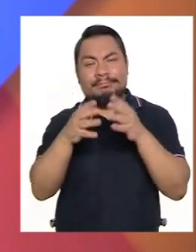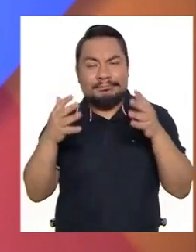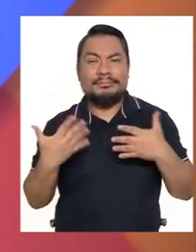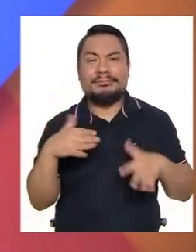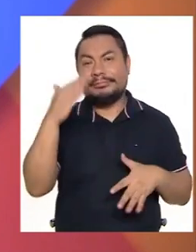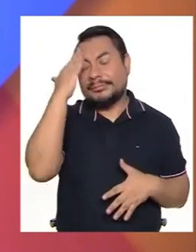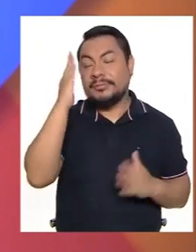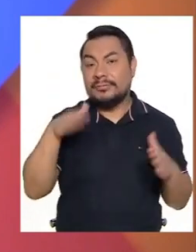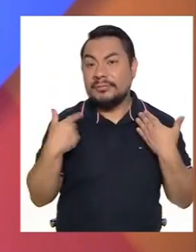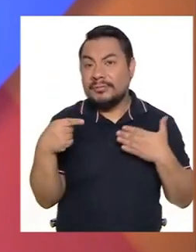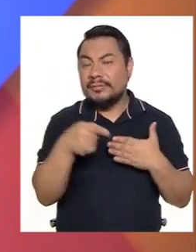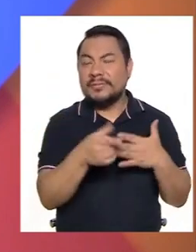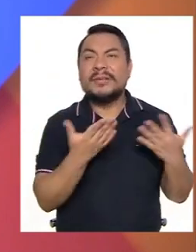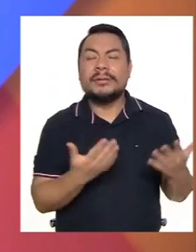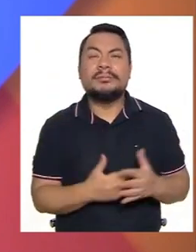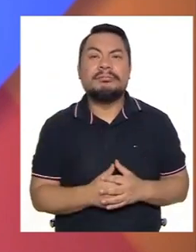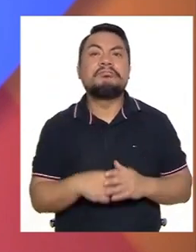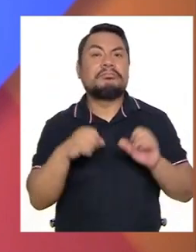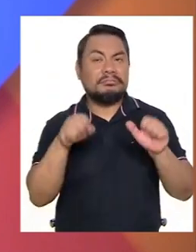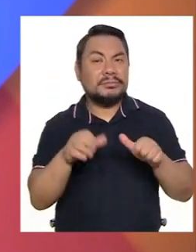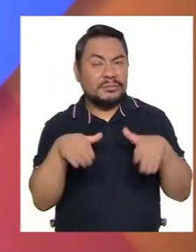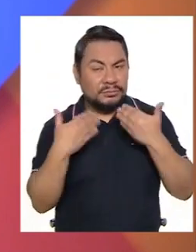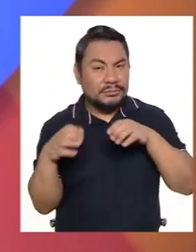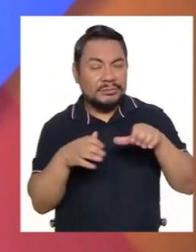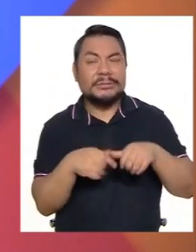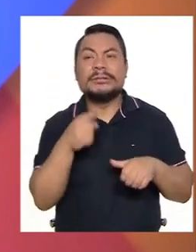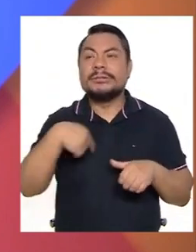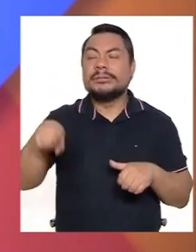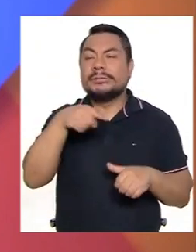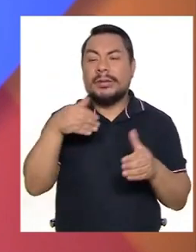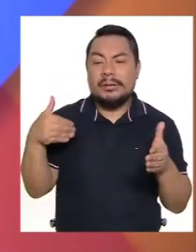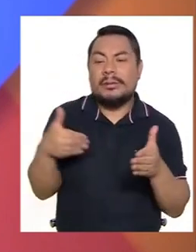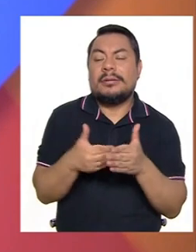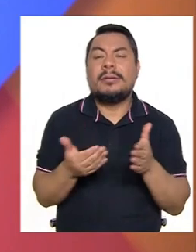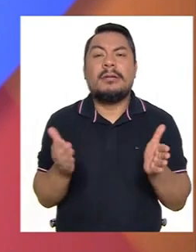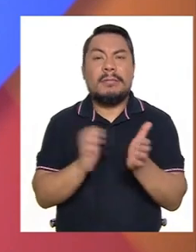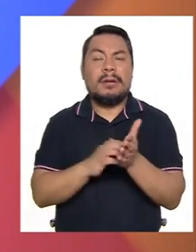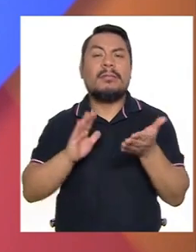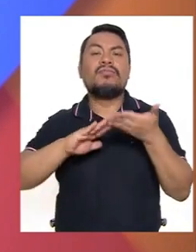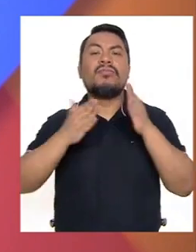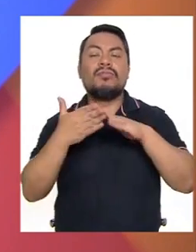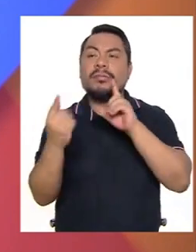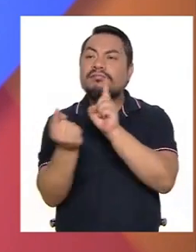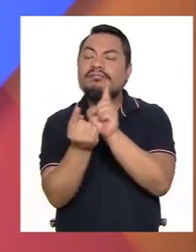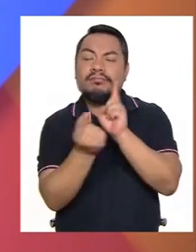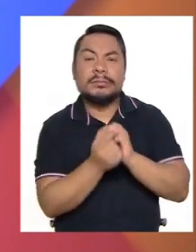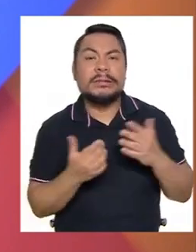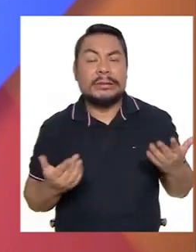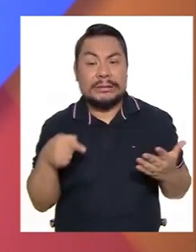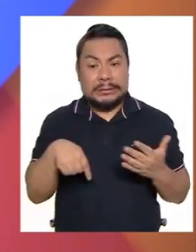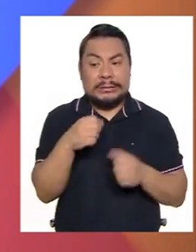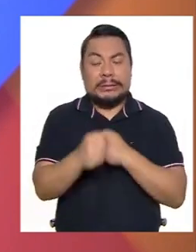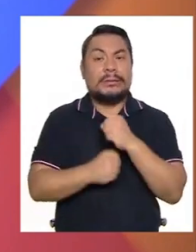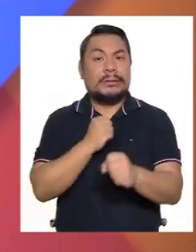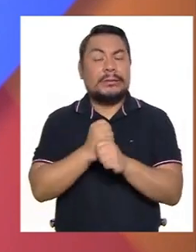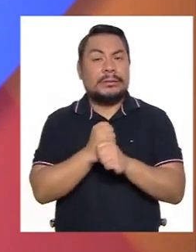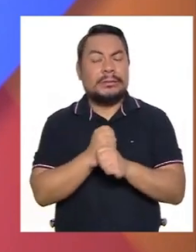particular. Ya sabemos que puede funcionar y vamos a acercarnos mucho más a la población. Entonces, para este